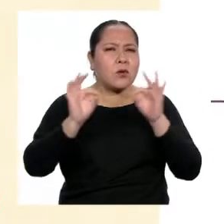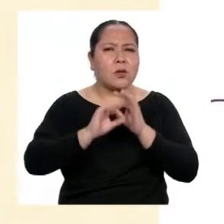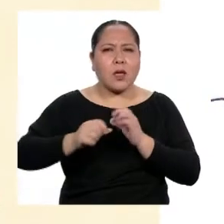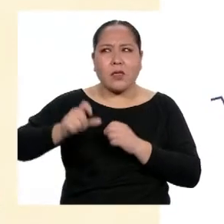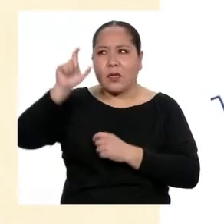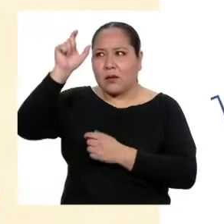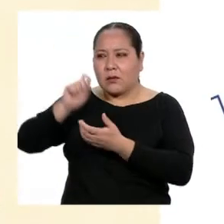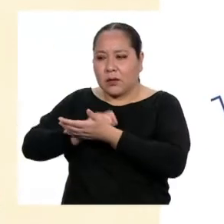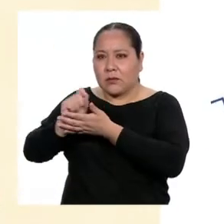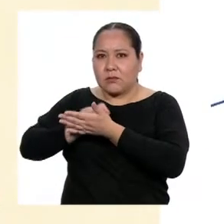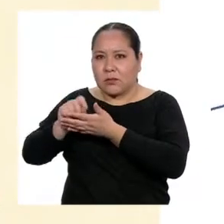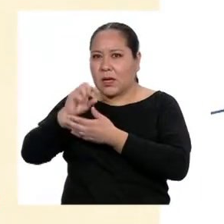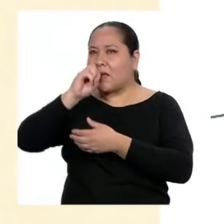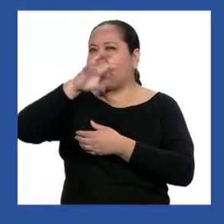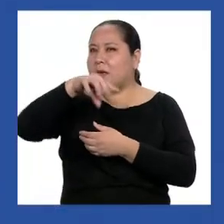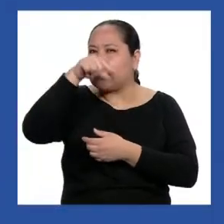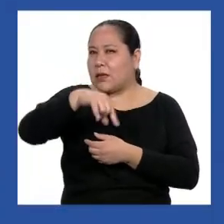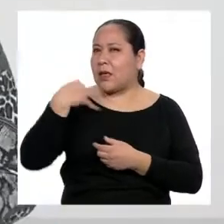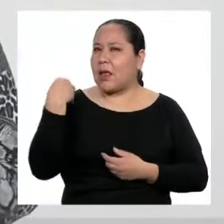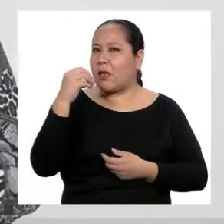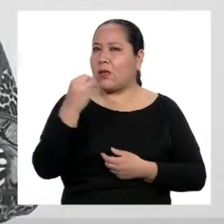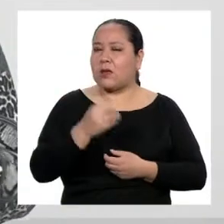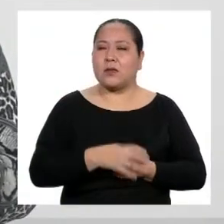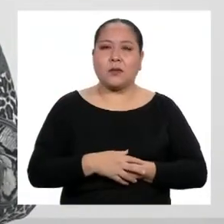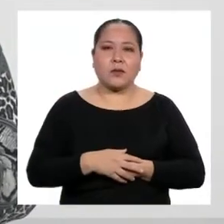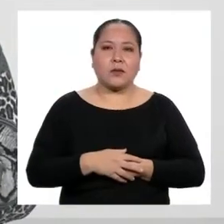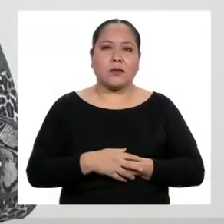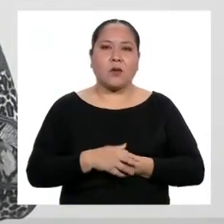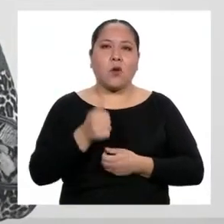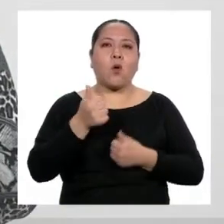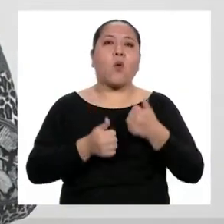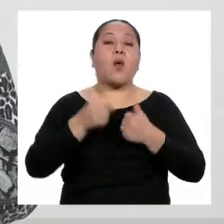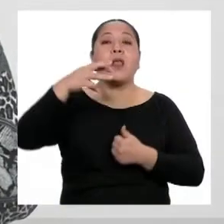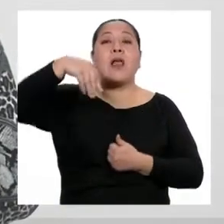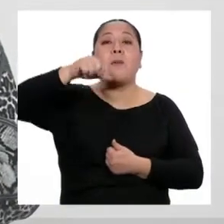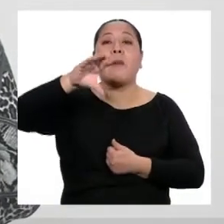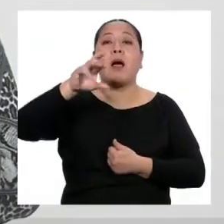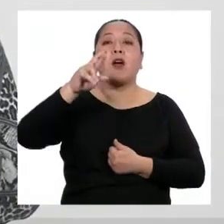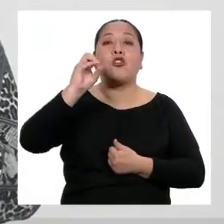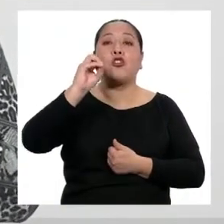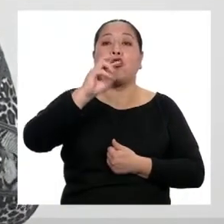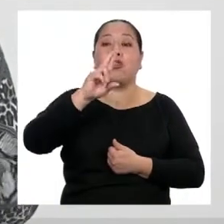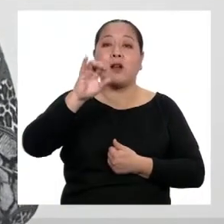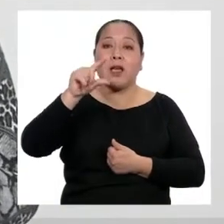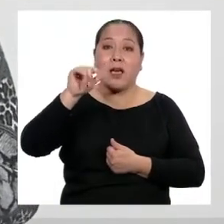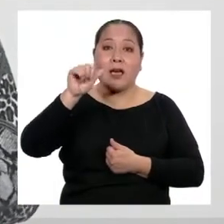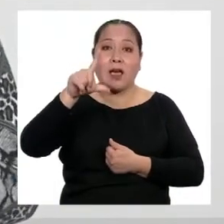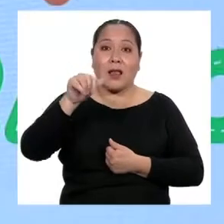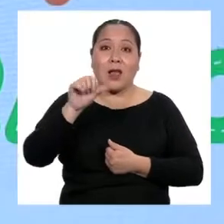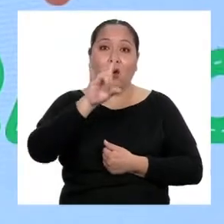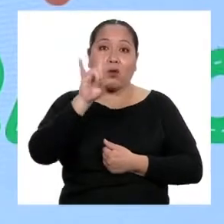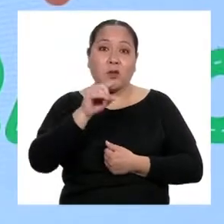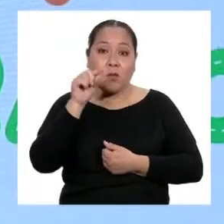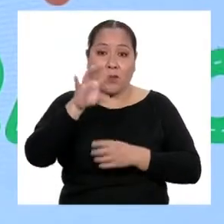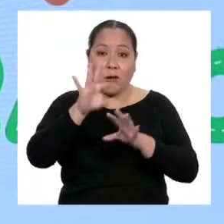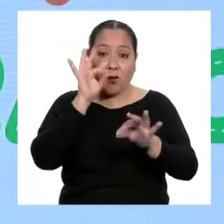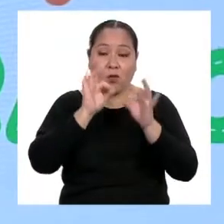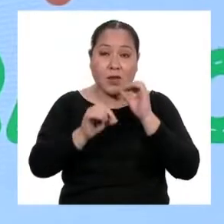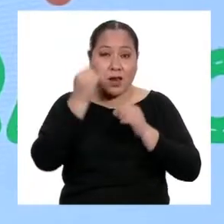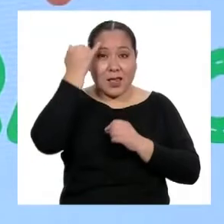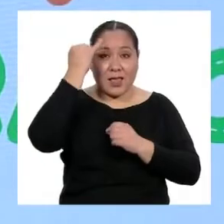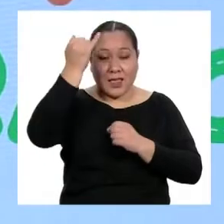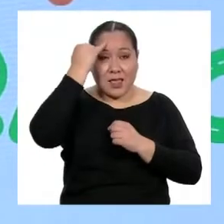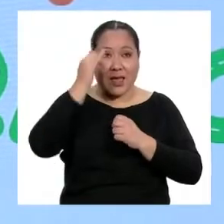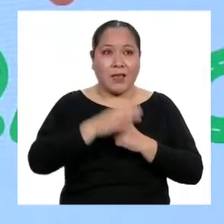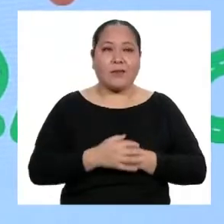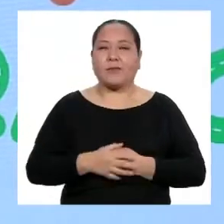me está diciendo sobre la adolescencia? ¿Qué macrorregla utilizaremos para hallar la idea principal? Usemos la